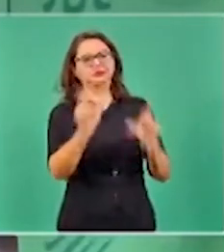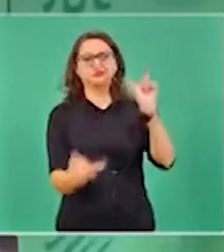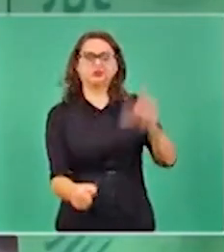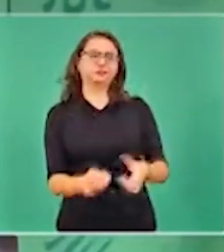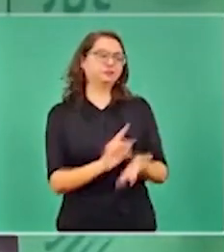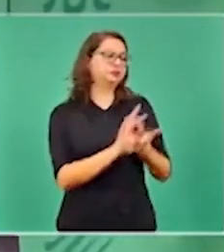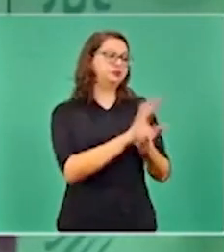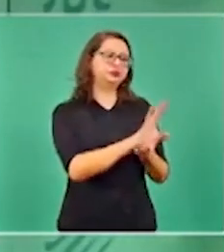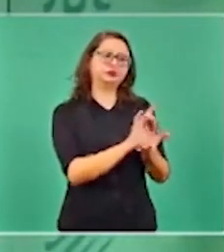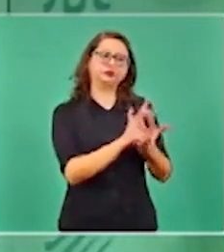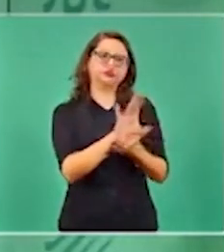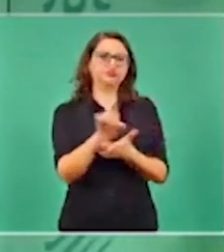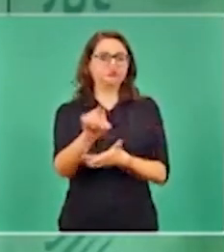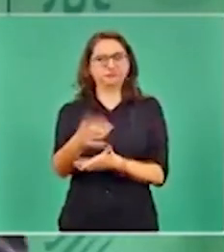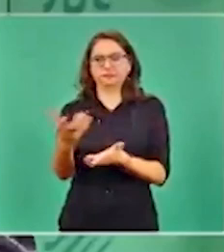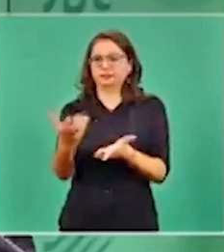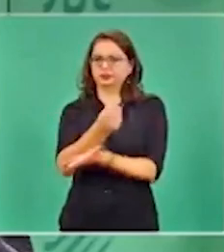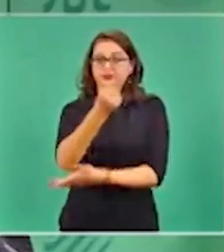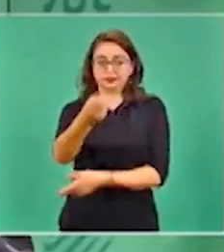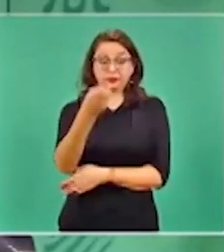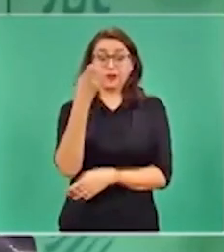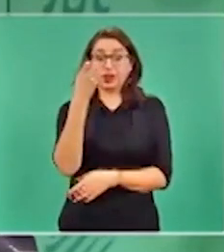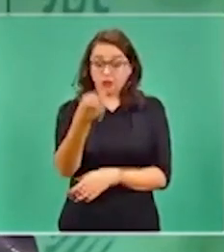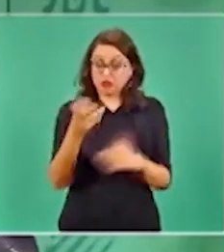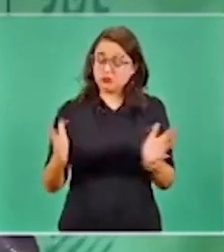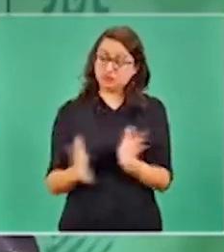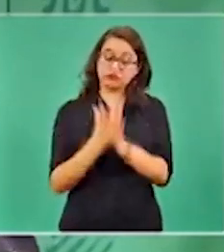Eso es un método democrático.